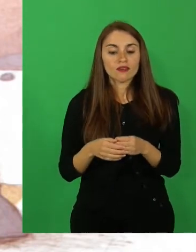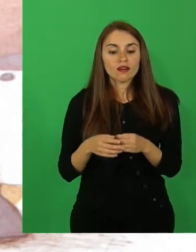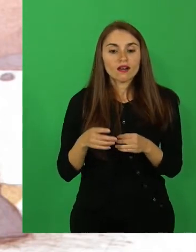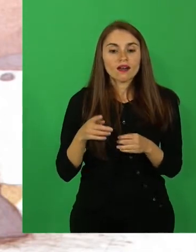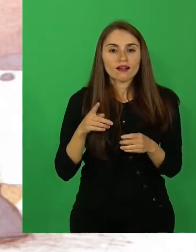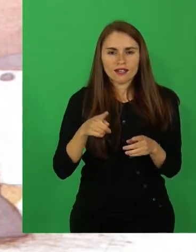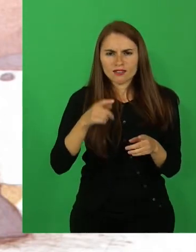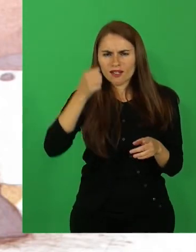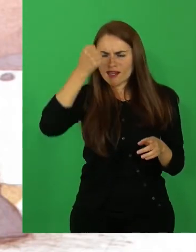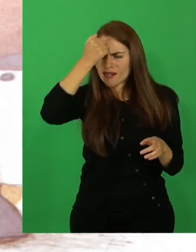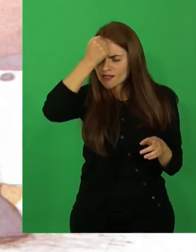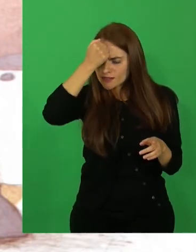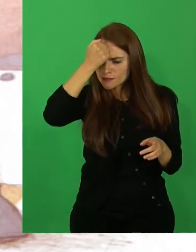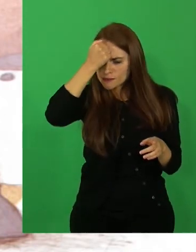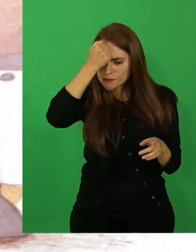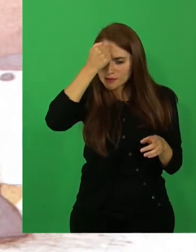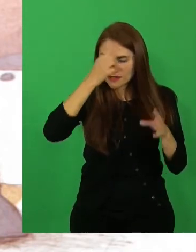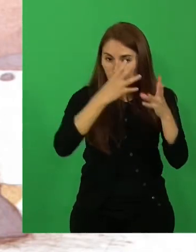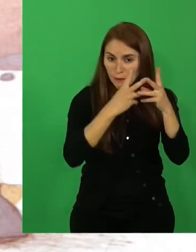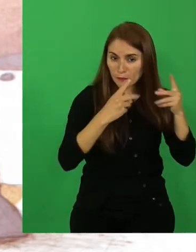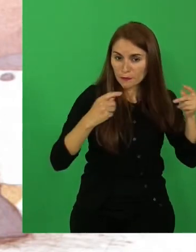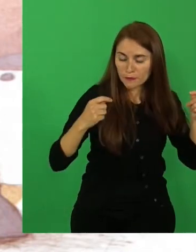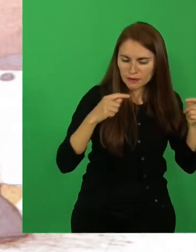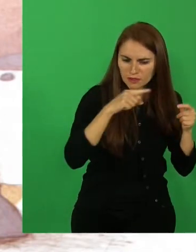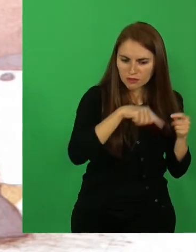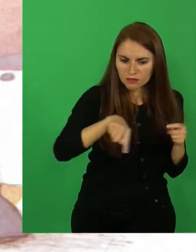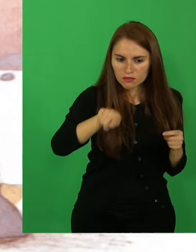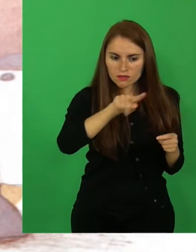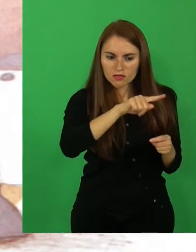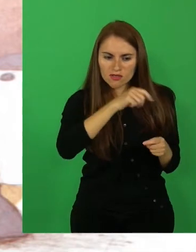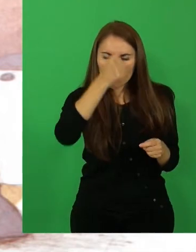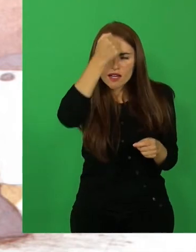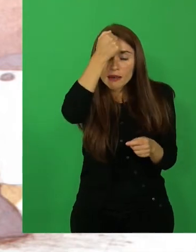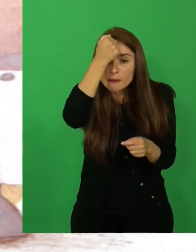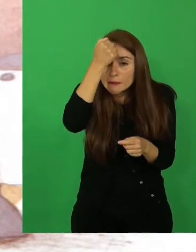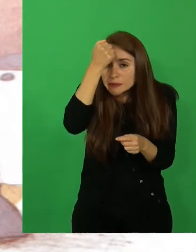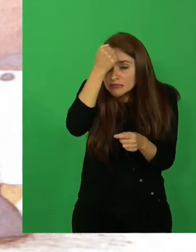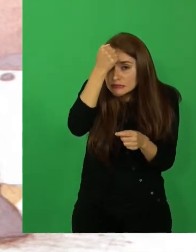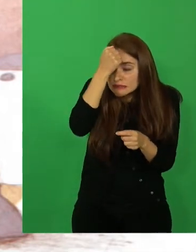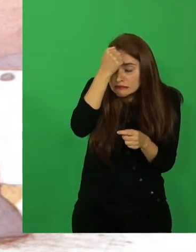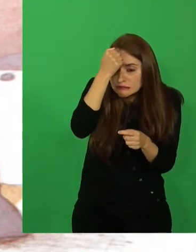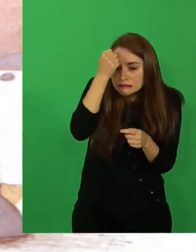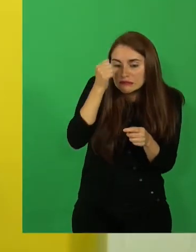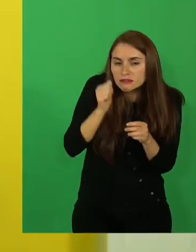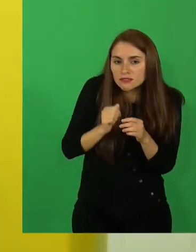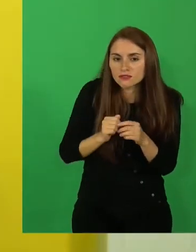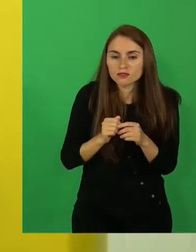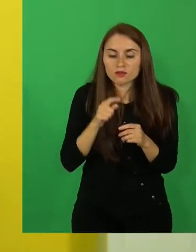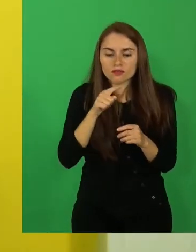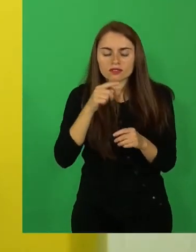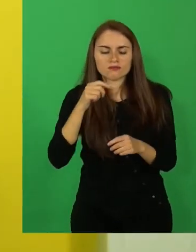arrepentidos, a esos espíritus que se arrepintieron de revelarse, los convirtió